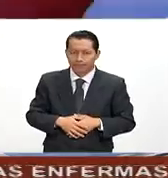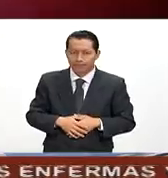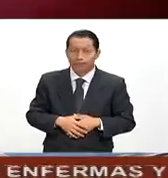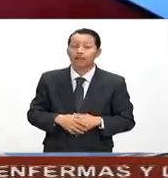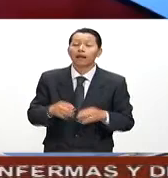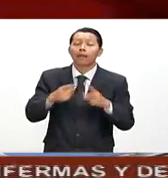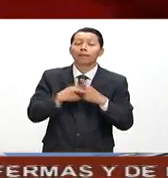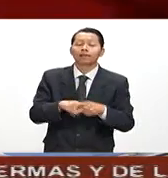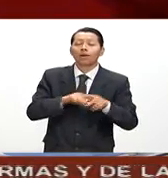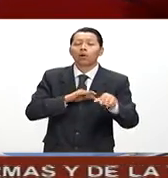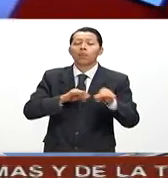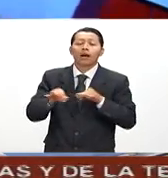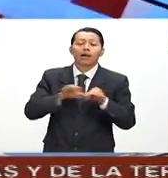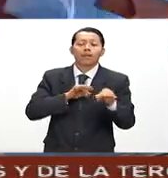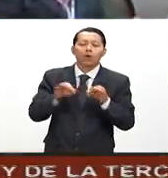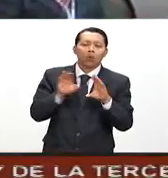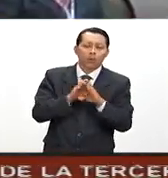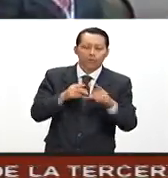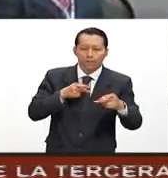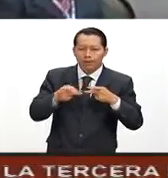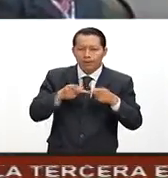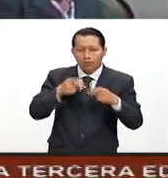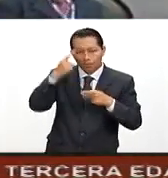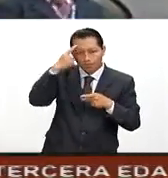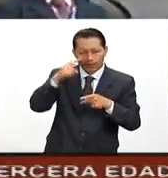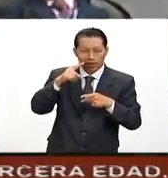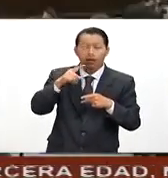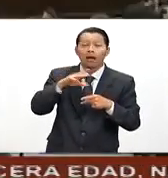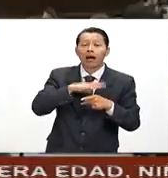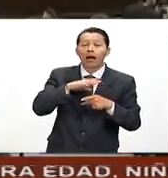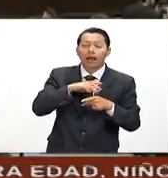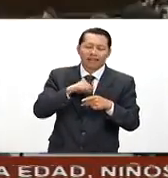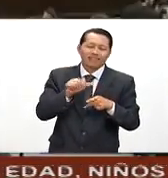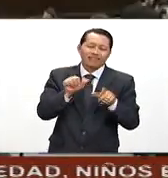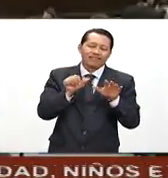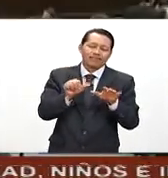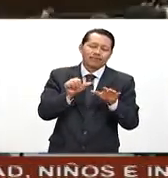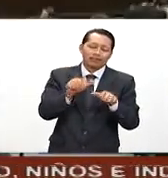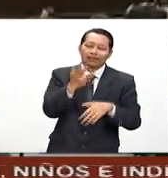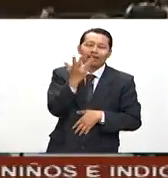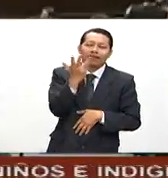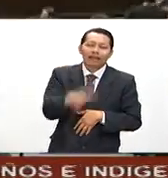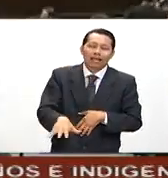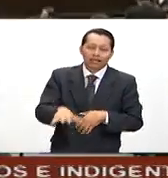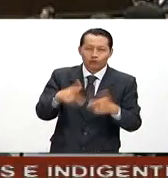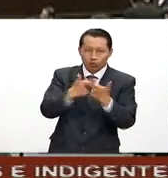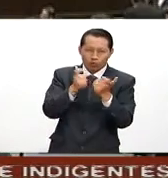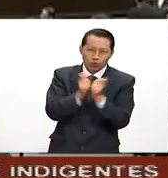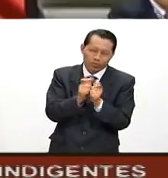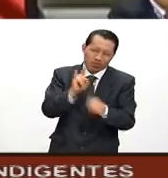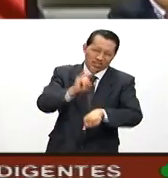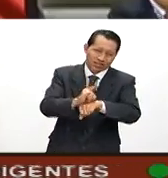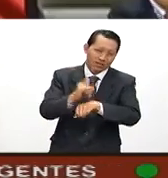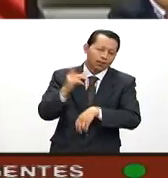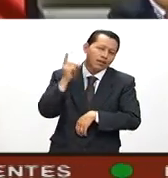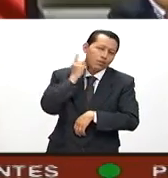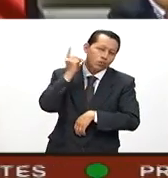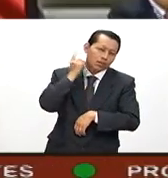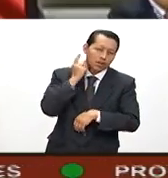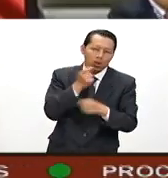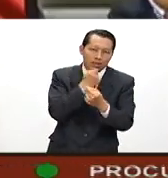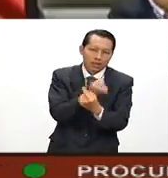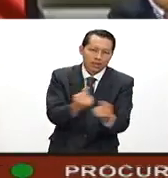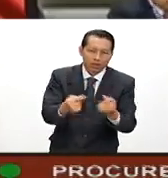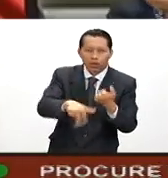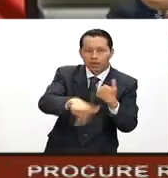Comenzaron los trabajos preparativos para celebrar el décimo parlamento de las niñas y los niños de México, que se realizará del